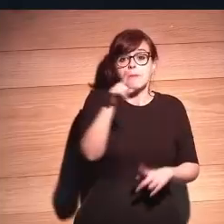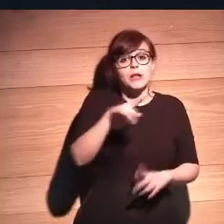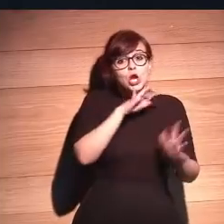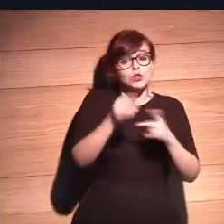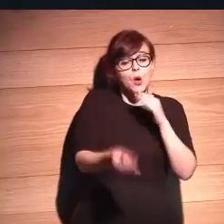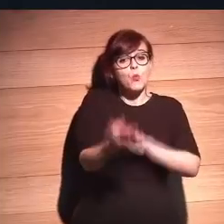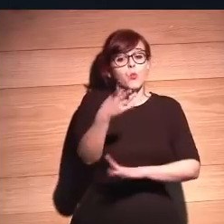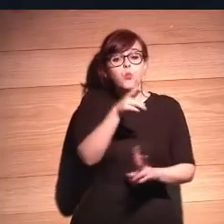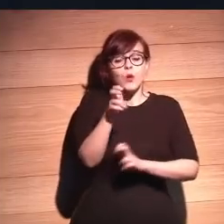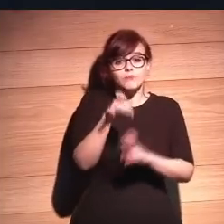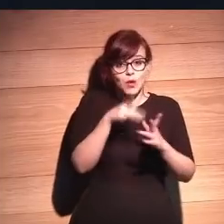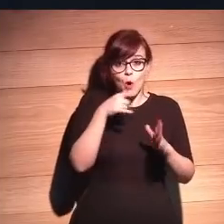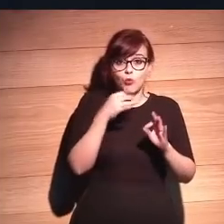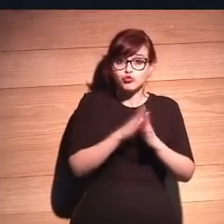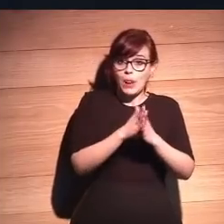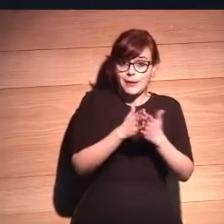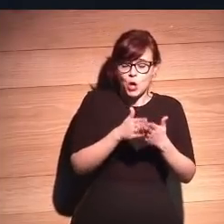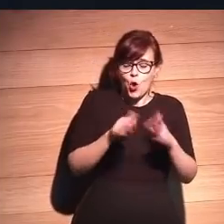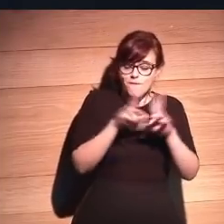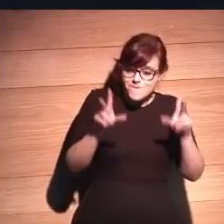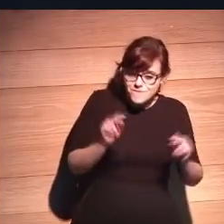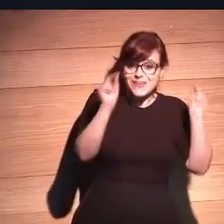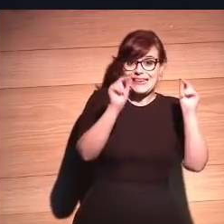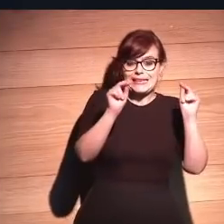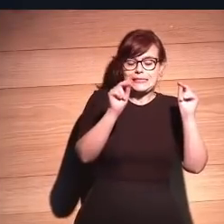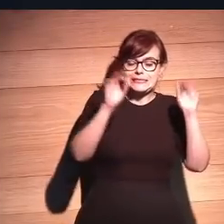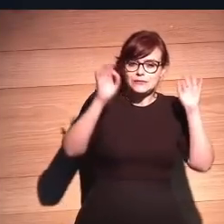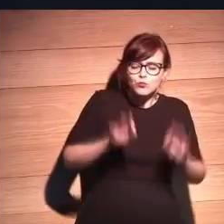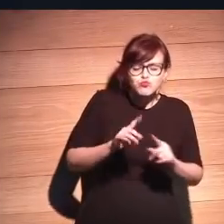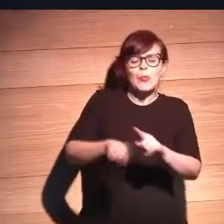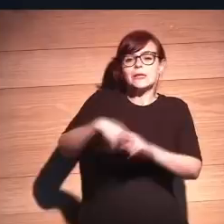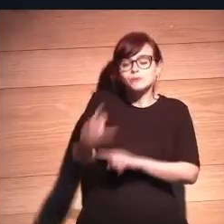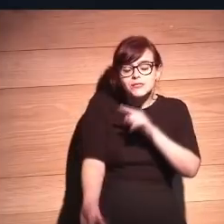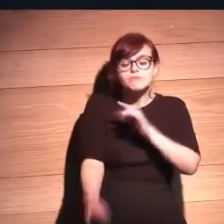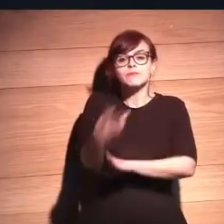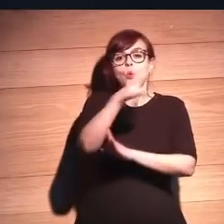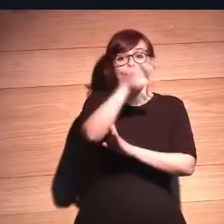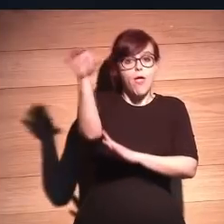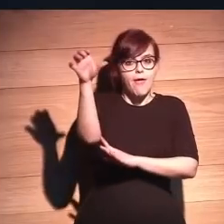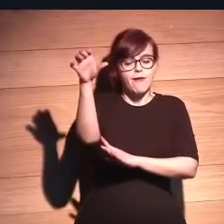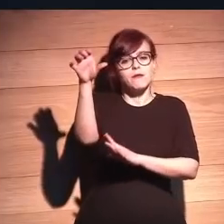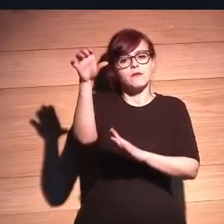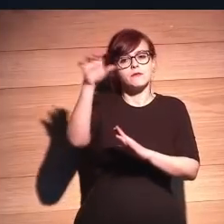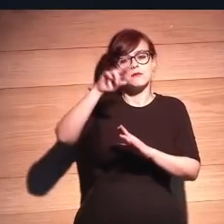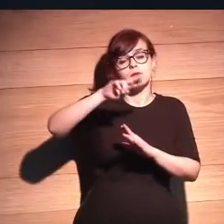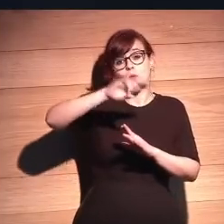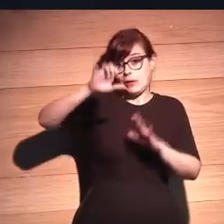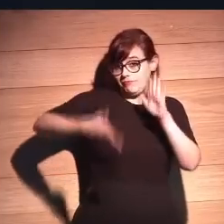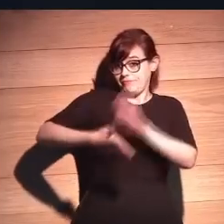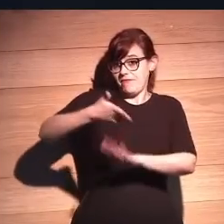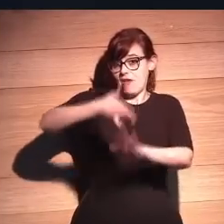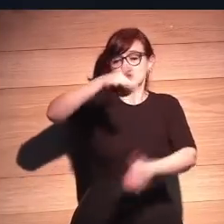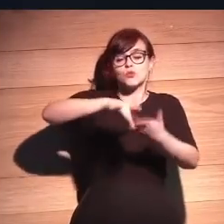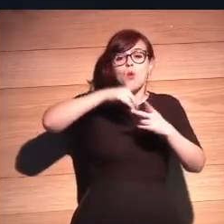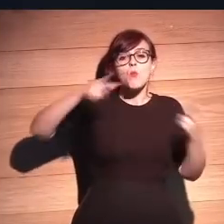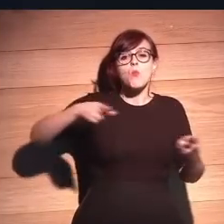que fue posterior a entregar el libro a Francisco fue que por fin la Unión Europea va